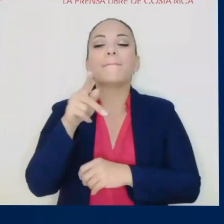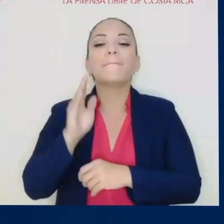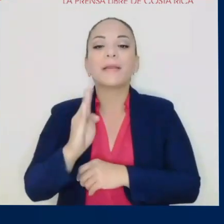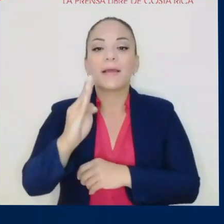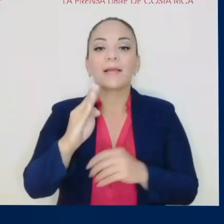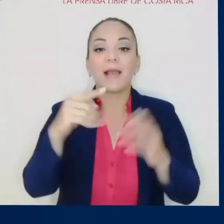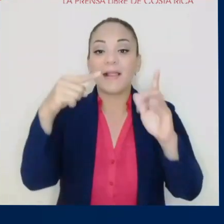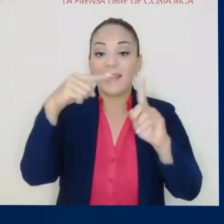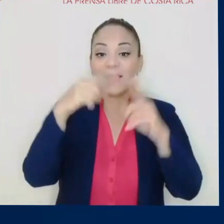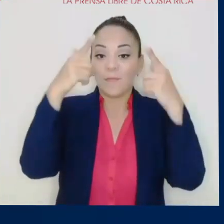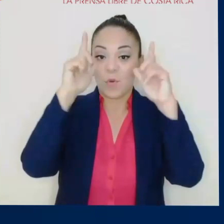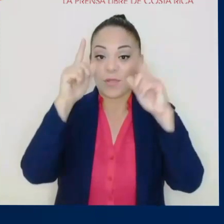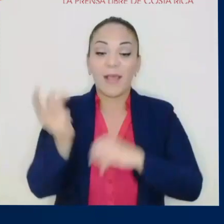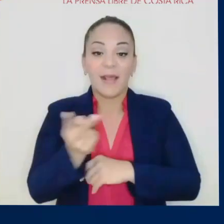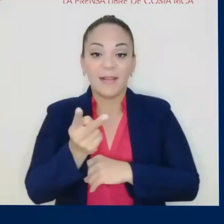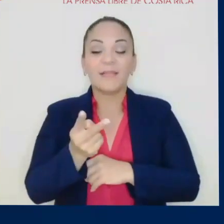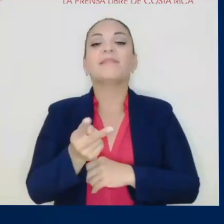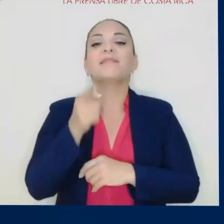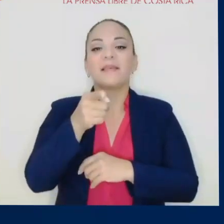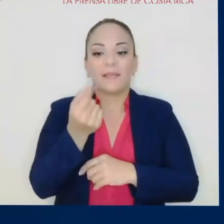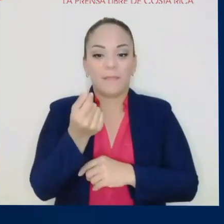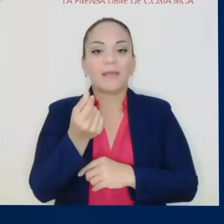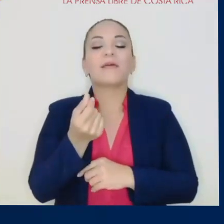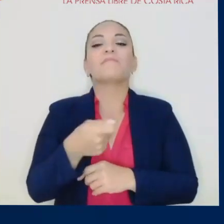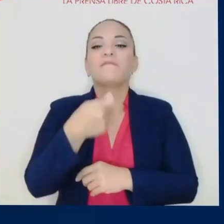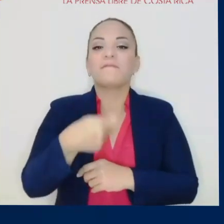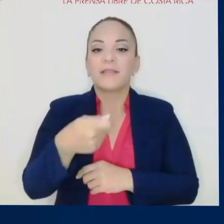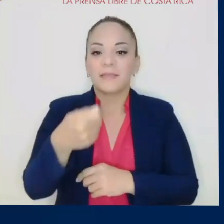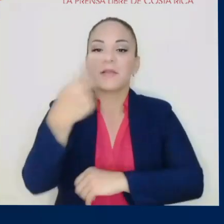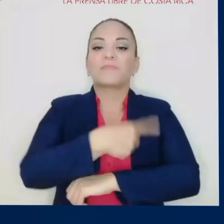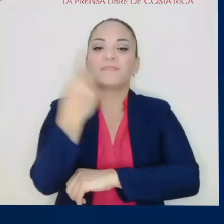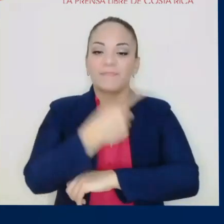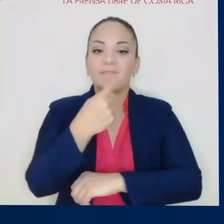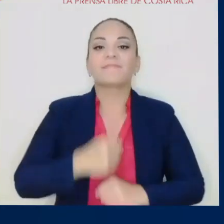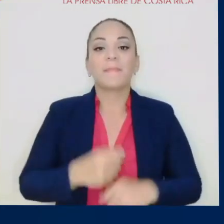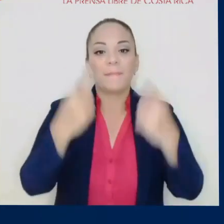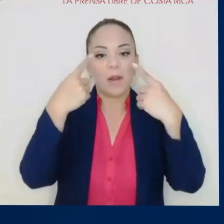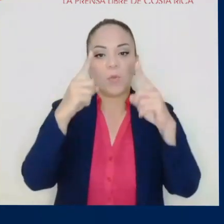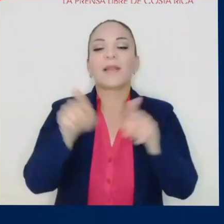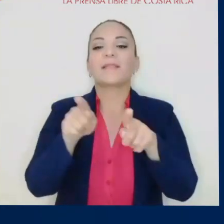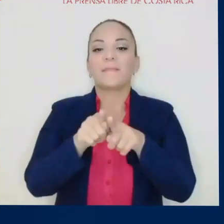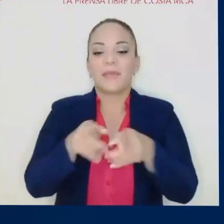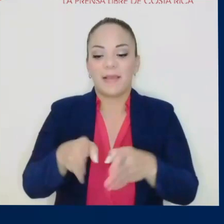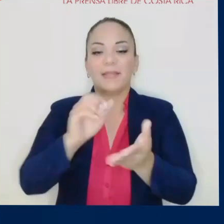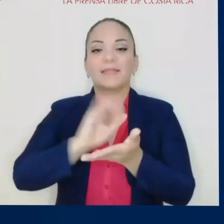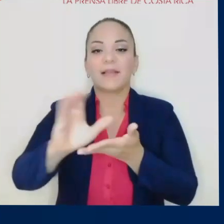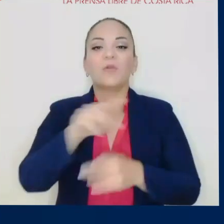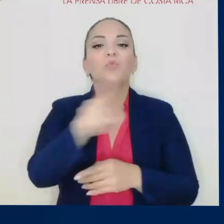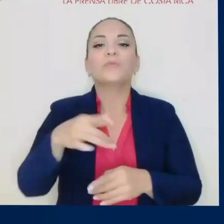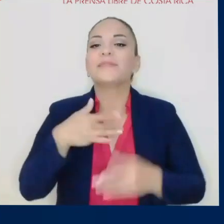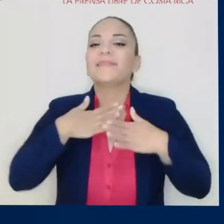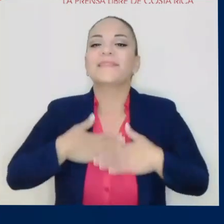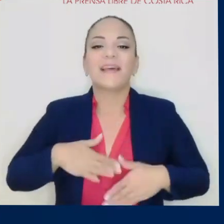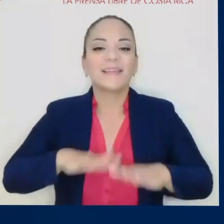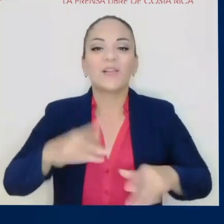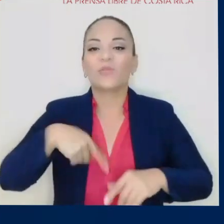Limonal. Y con eso vamos a financiar esos dos préstamos, conjuntamente financiarán la carretera a San Carlos. Estén